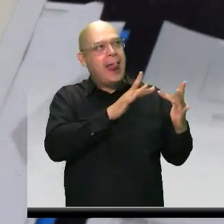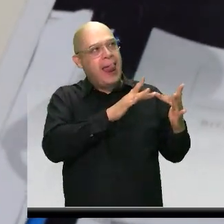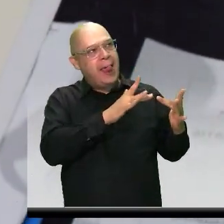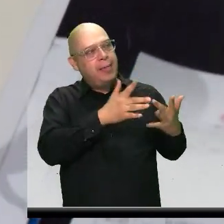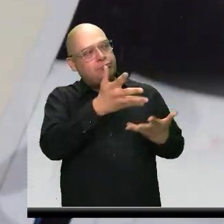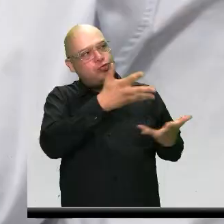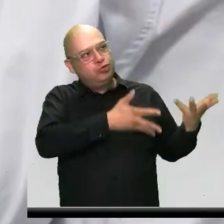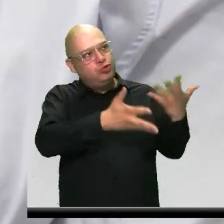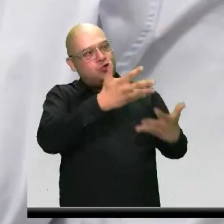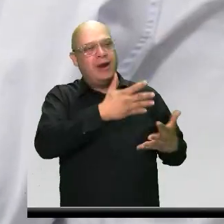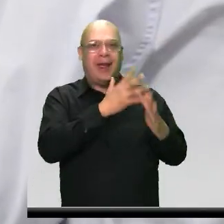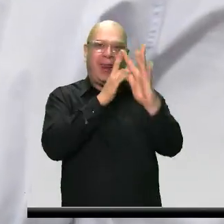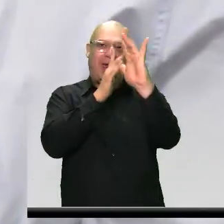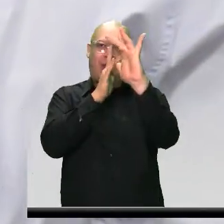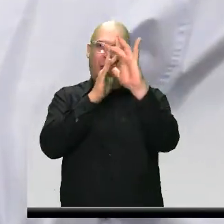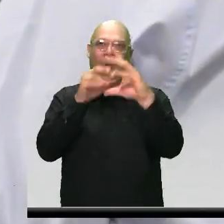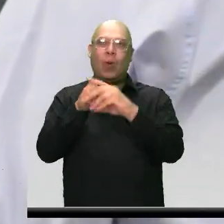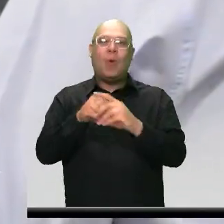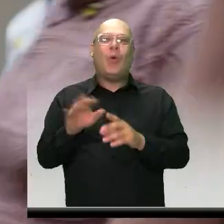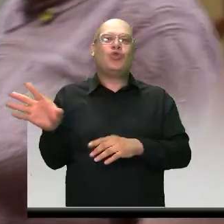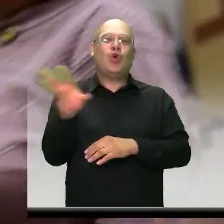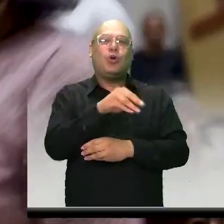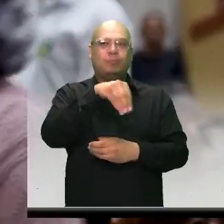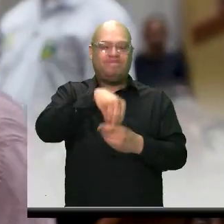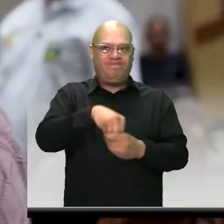nuestra ciudad un Itagüí para todos.